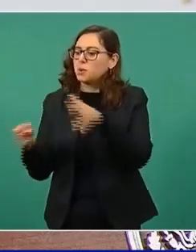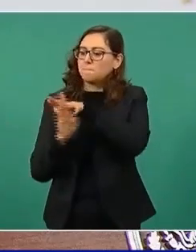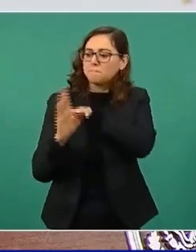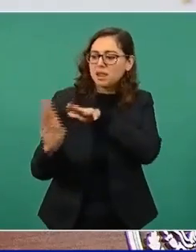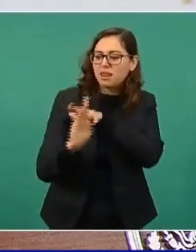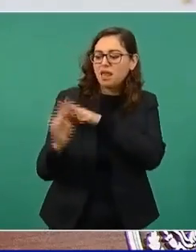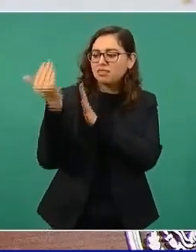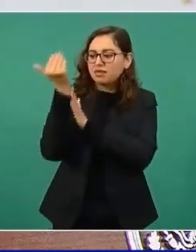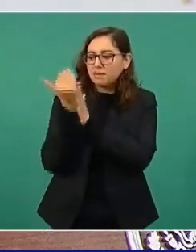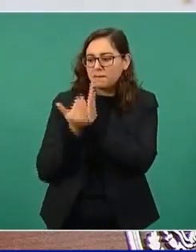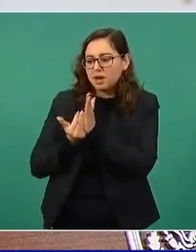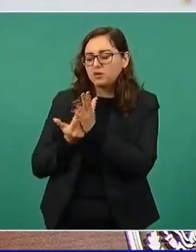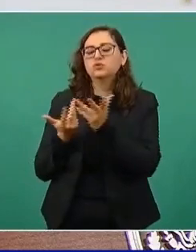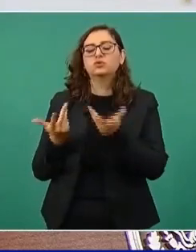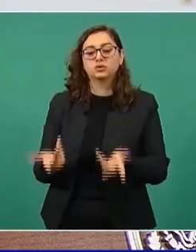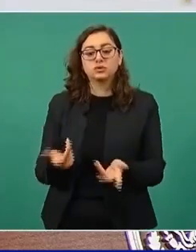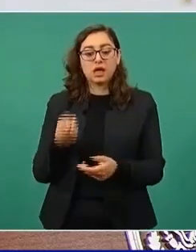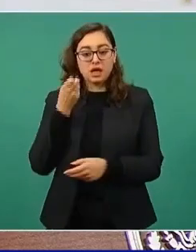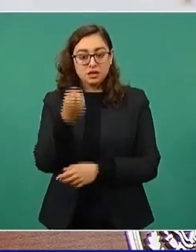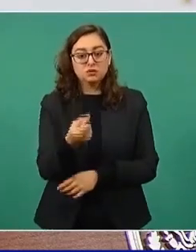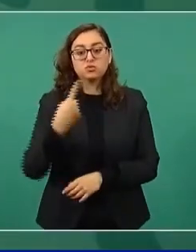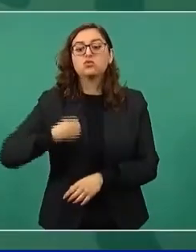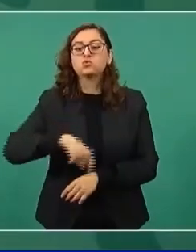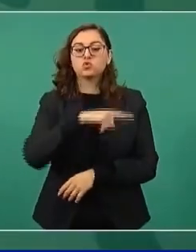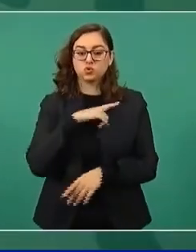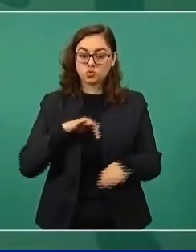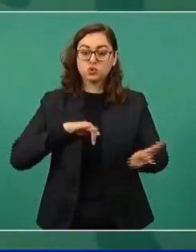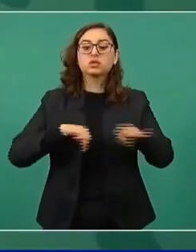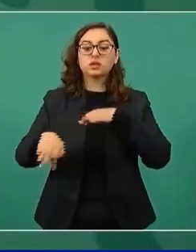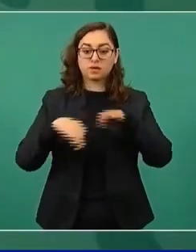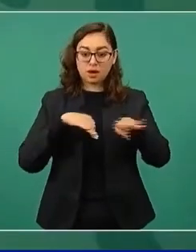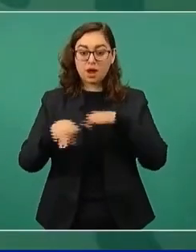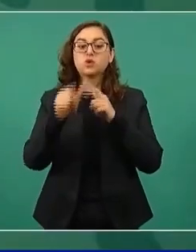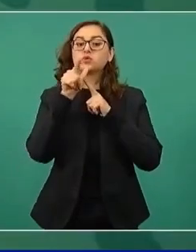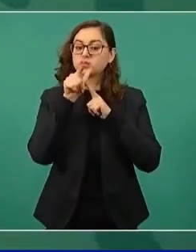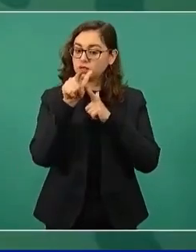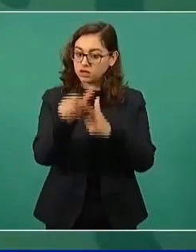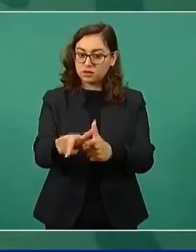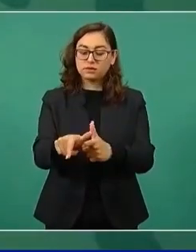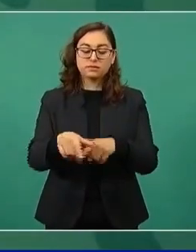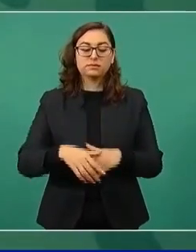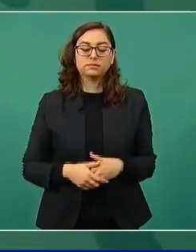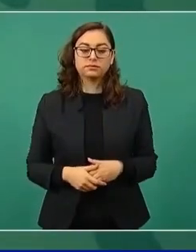Y vamos a seguirlo haciendo, vamos a seguir con esa política.